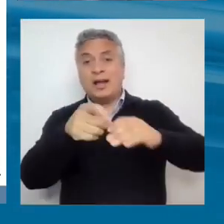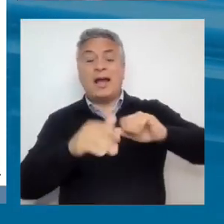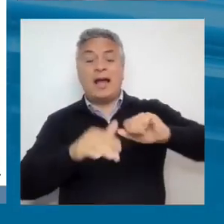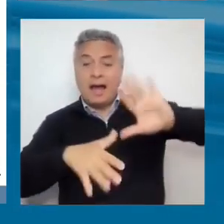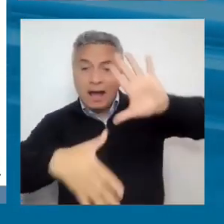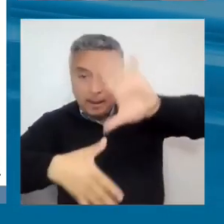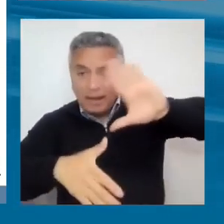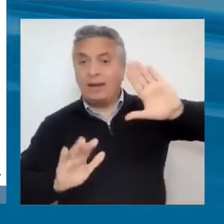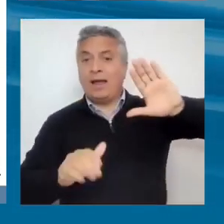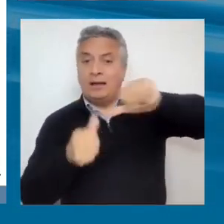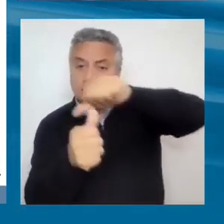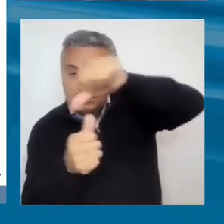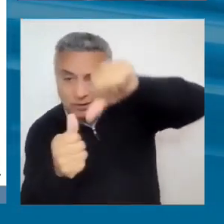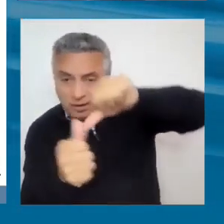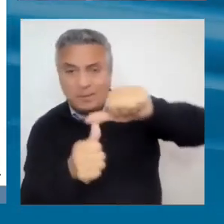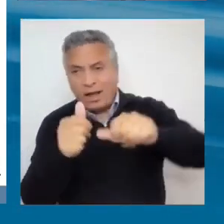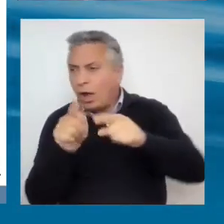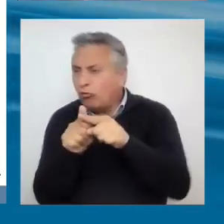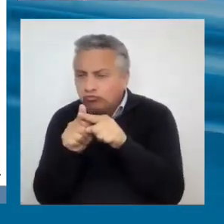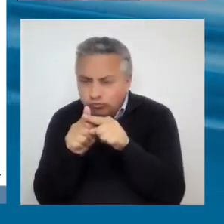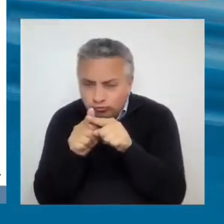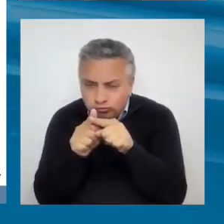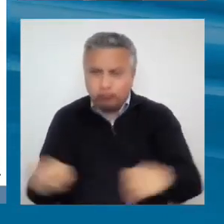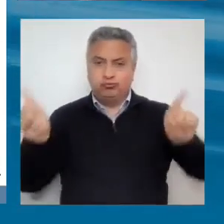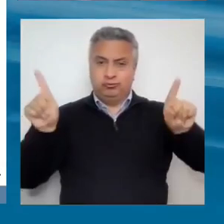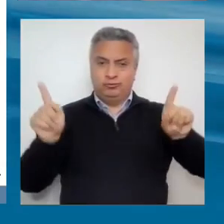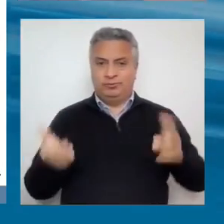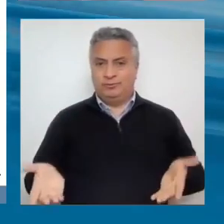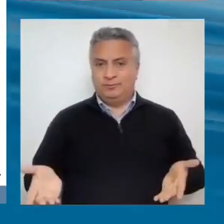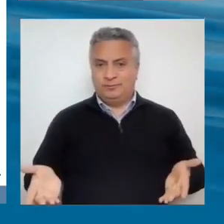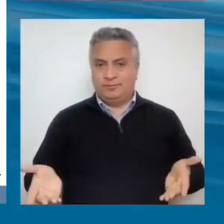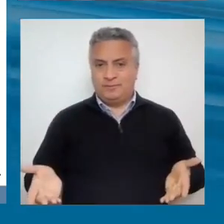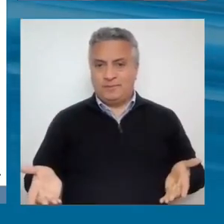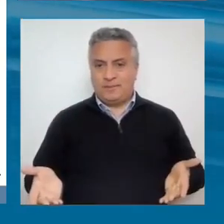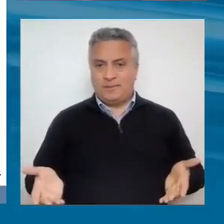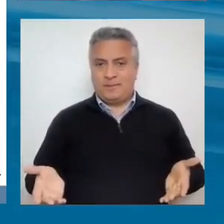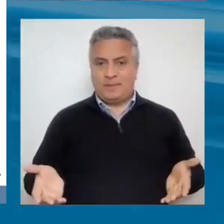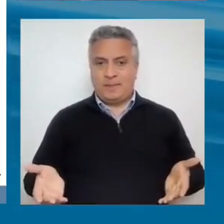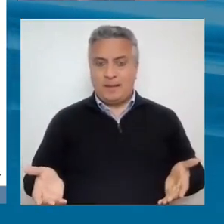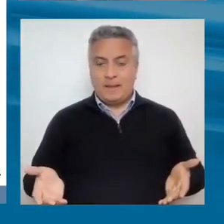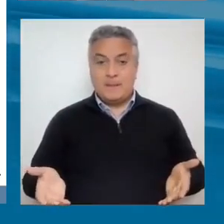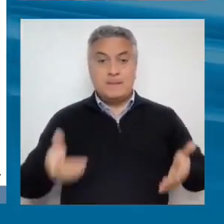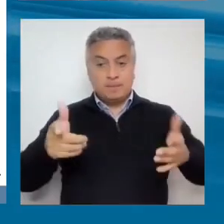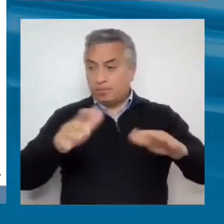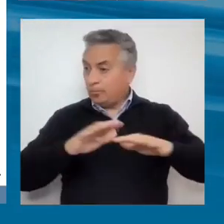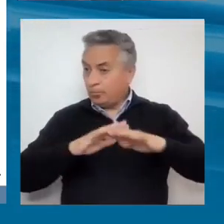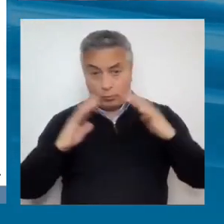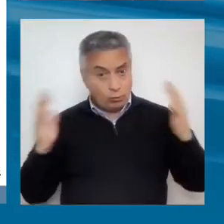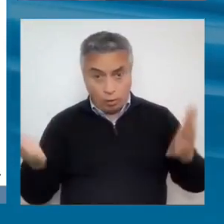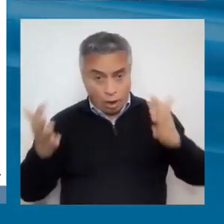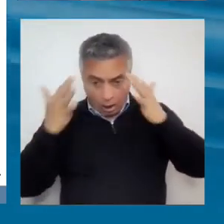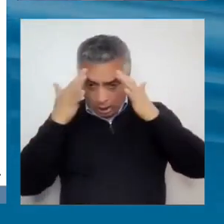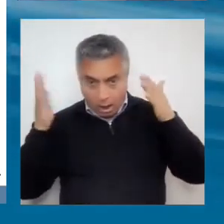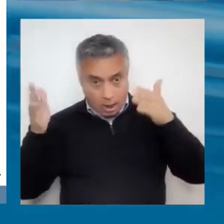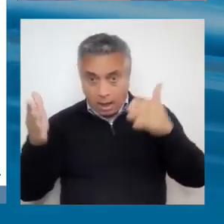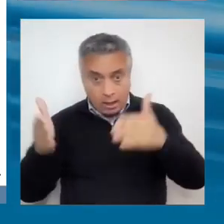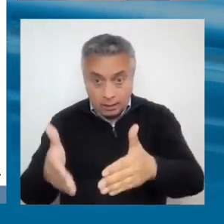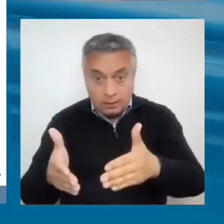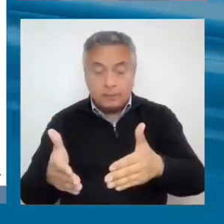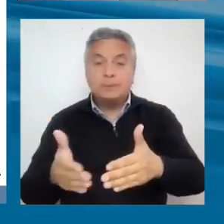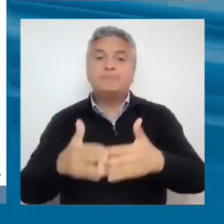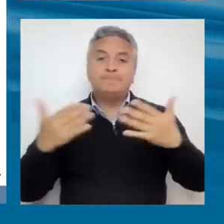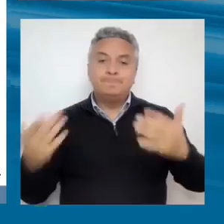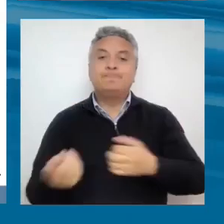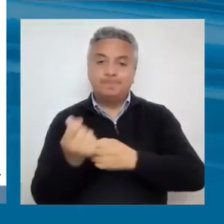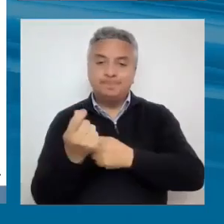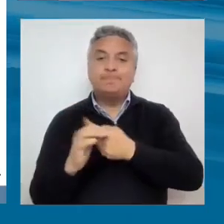pero es un tema importantísimo. Y todo esto, de alguna manera, converge en el tema de espacios fiscales limitados, el tema